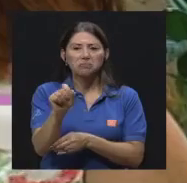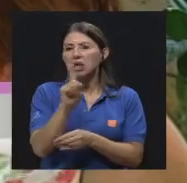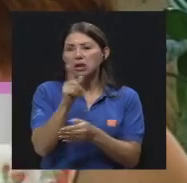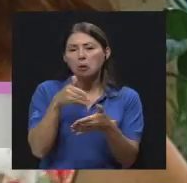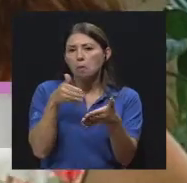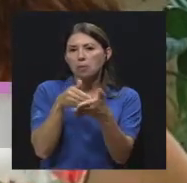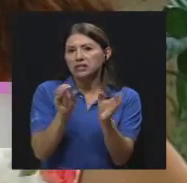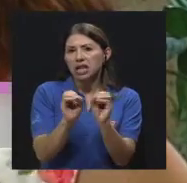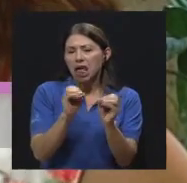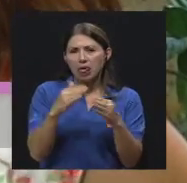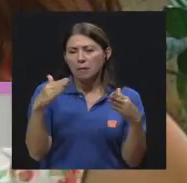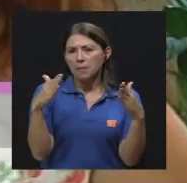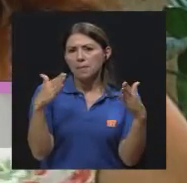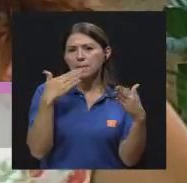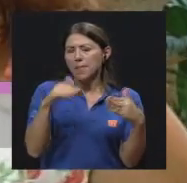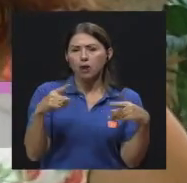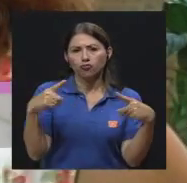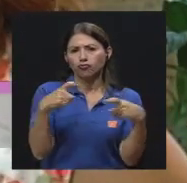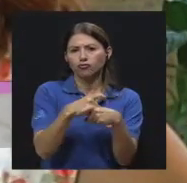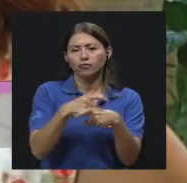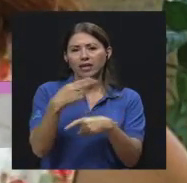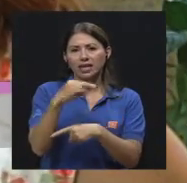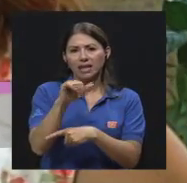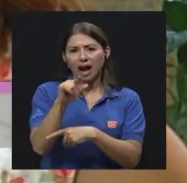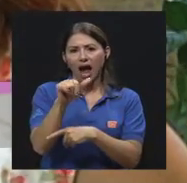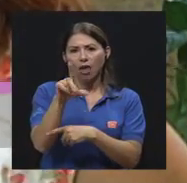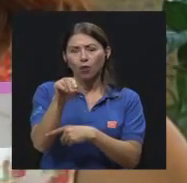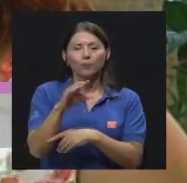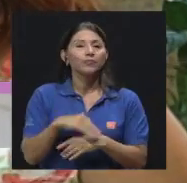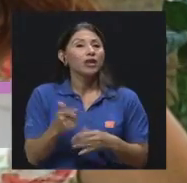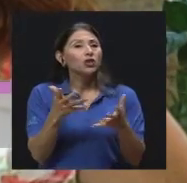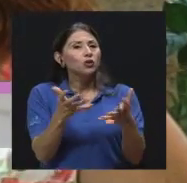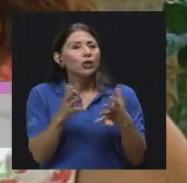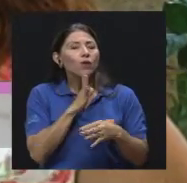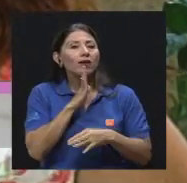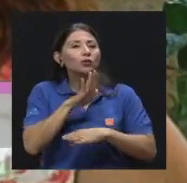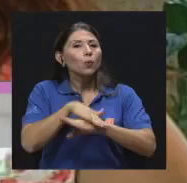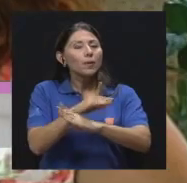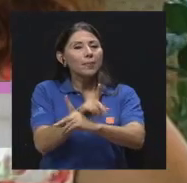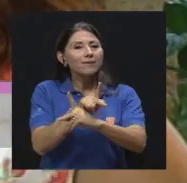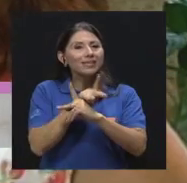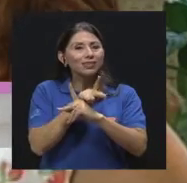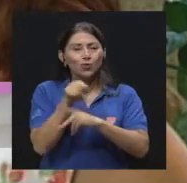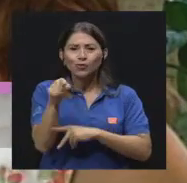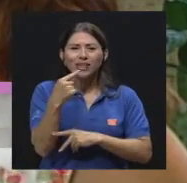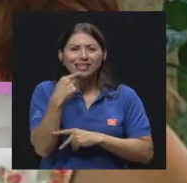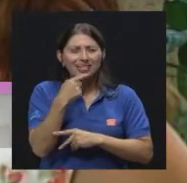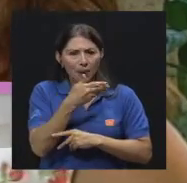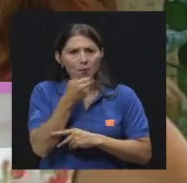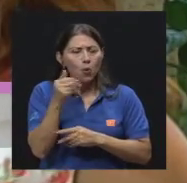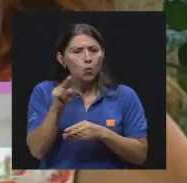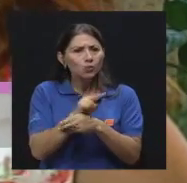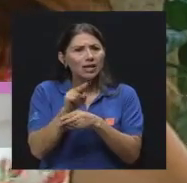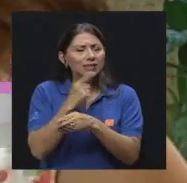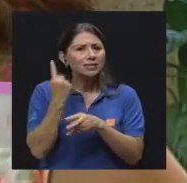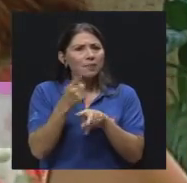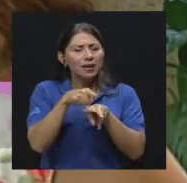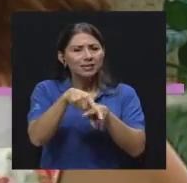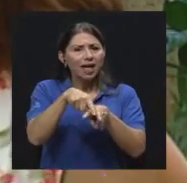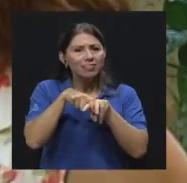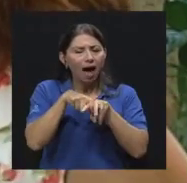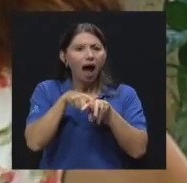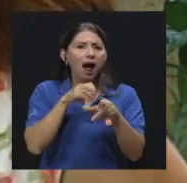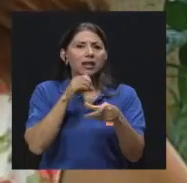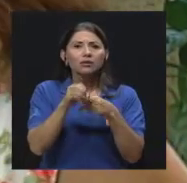Yo quisiera como tal vez retomar un poco la prevención, ¿verdad? Porque mencionaba usted el hecho de usar siempre las sandalias, Saúl